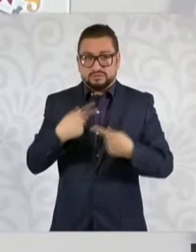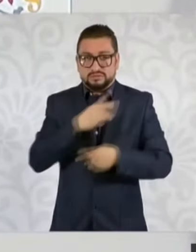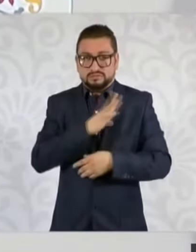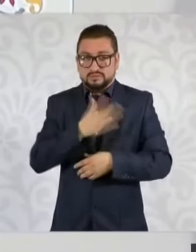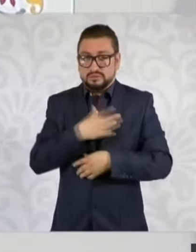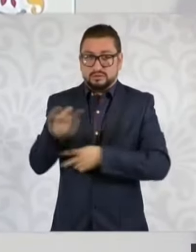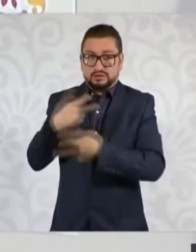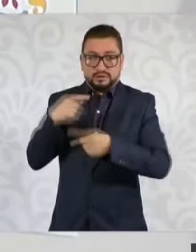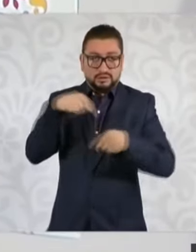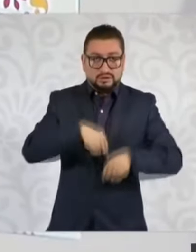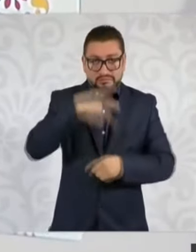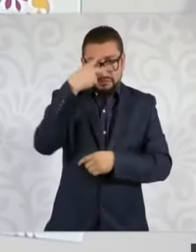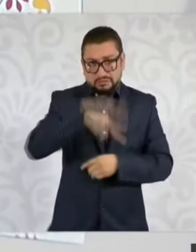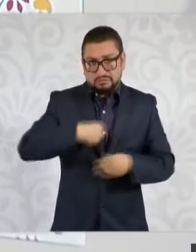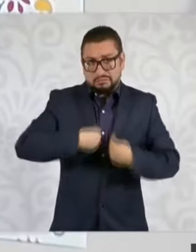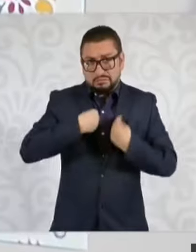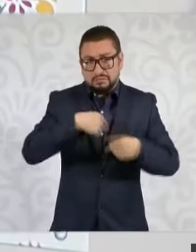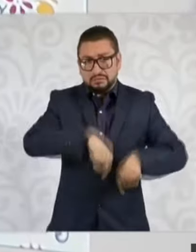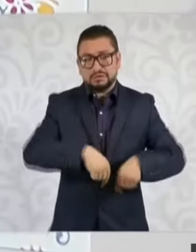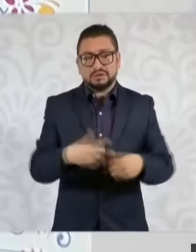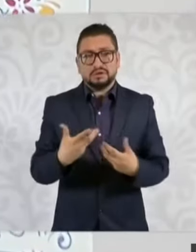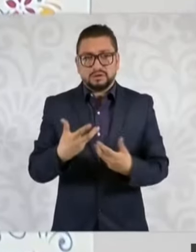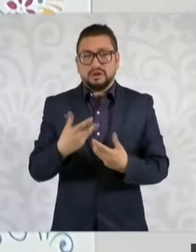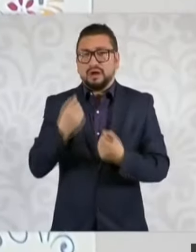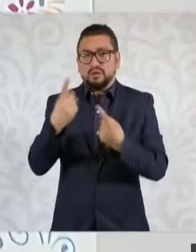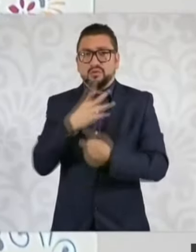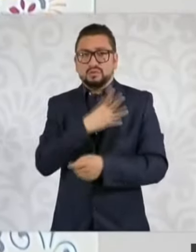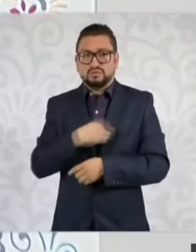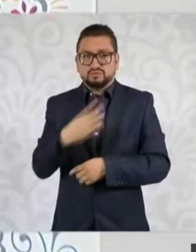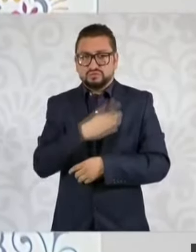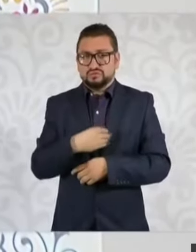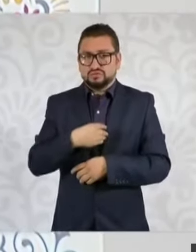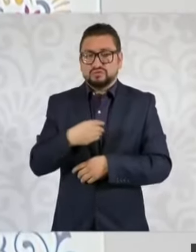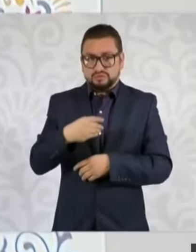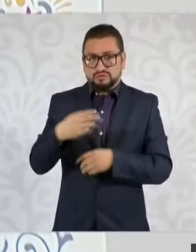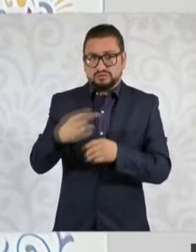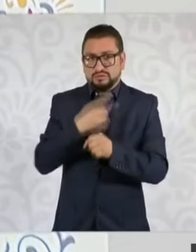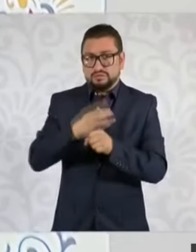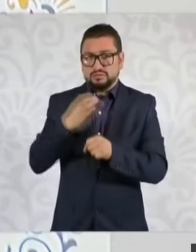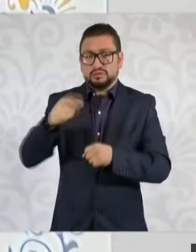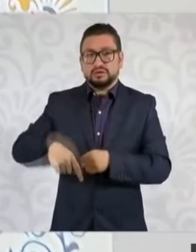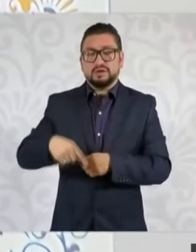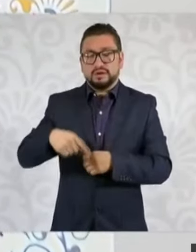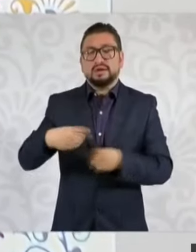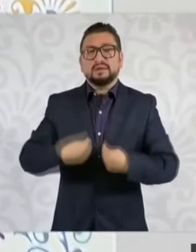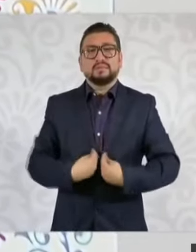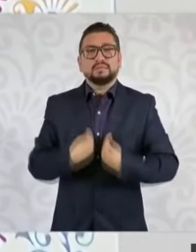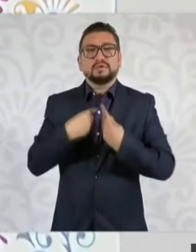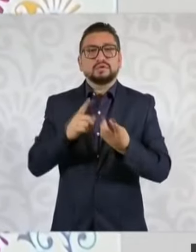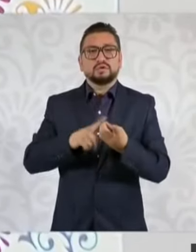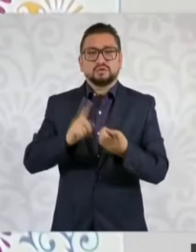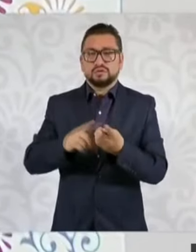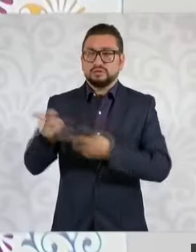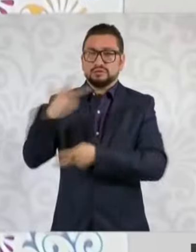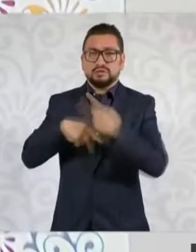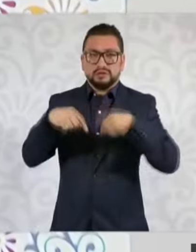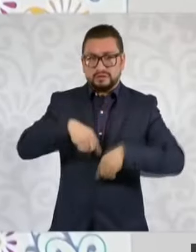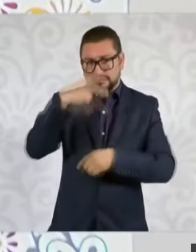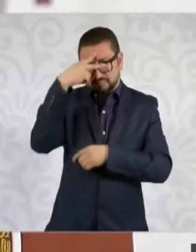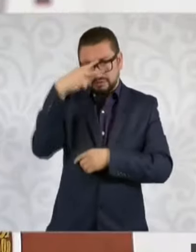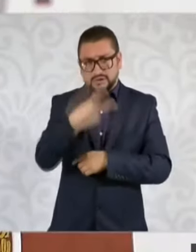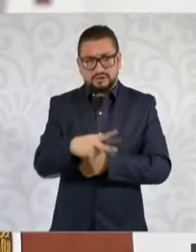viven en México, hay hijos de republicanos que hicieron su vida en nuestro país,